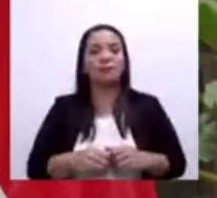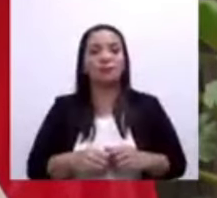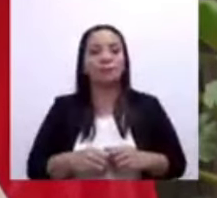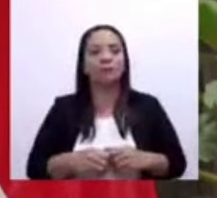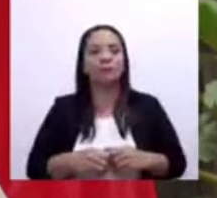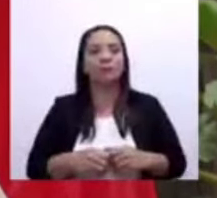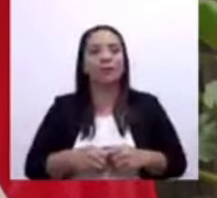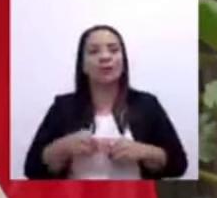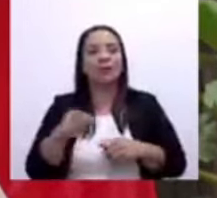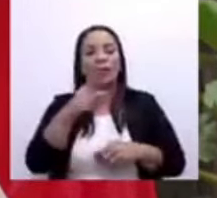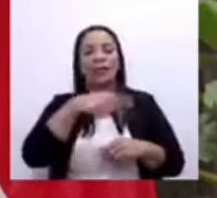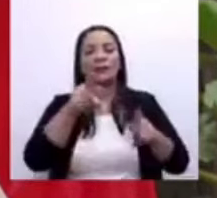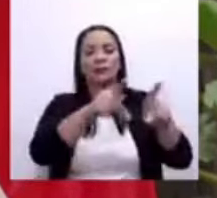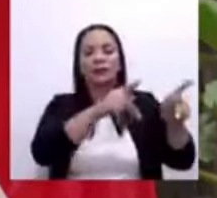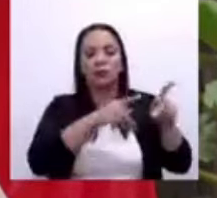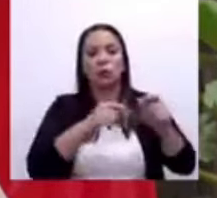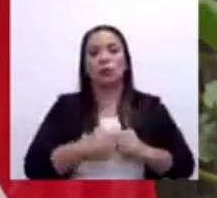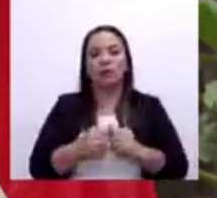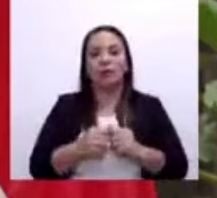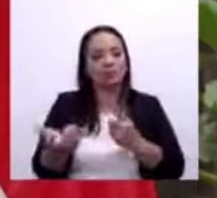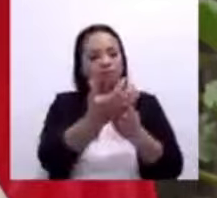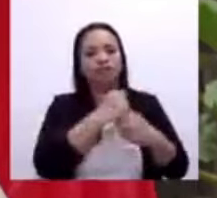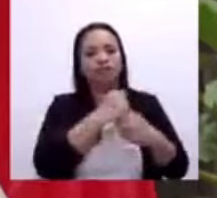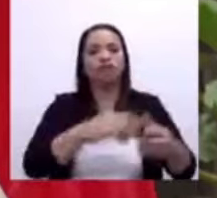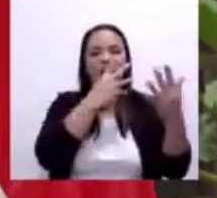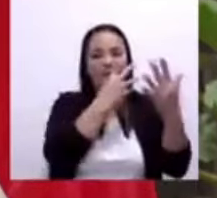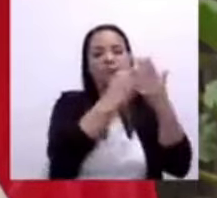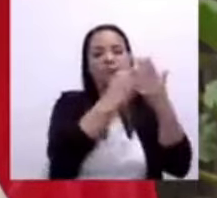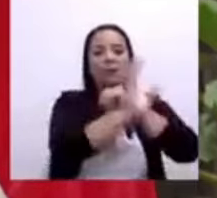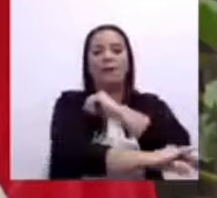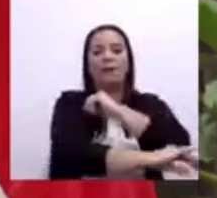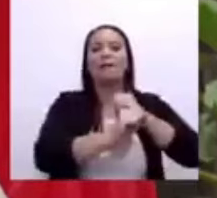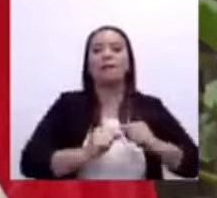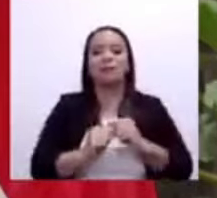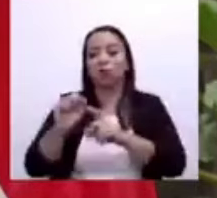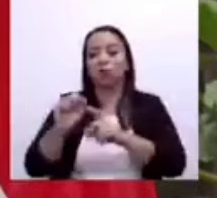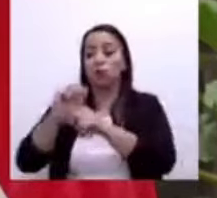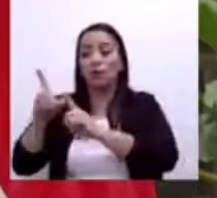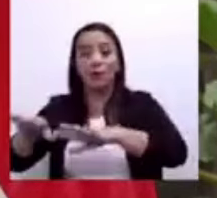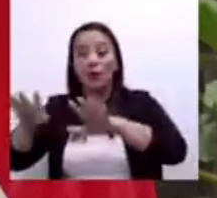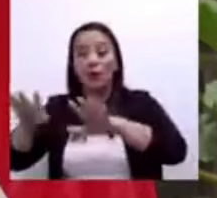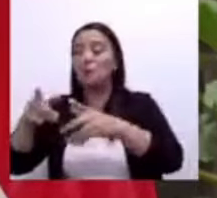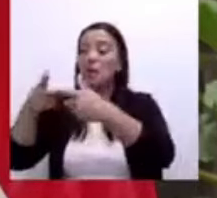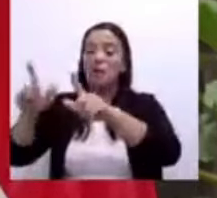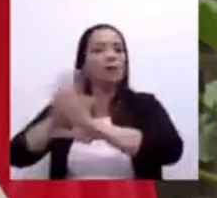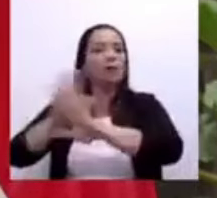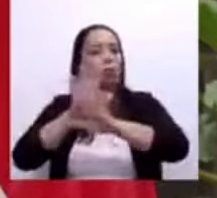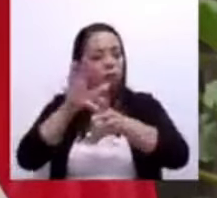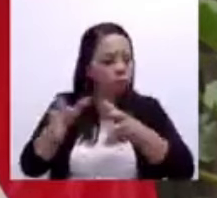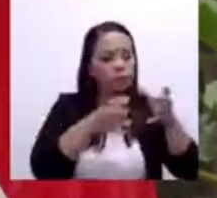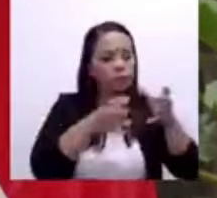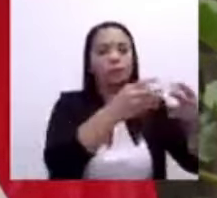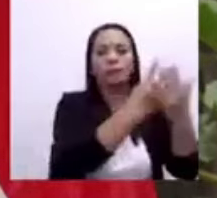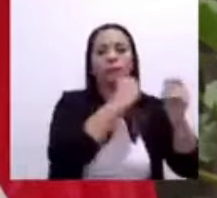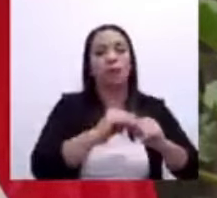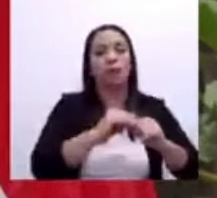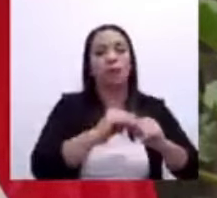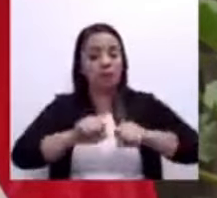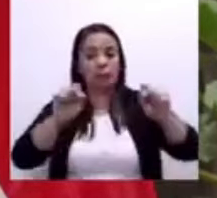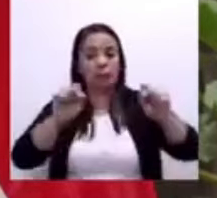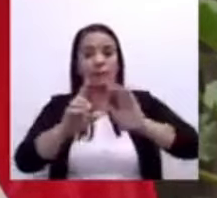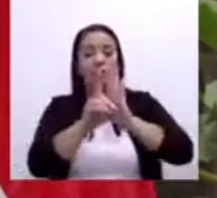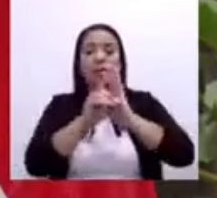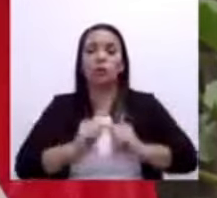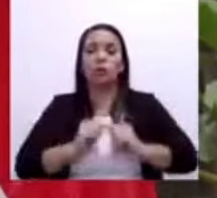a estas personas, castigarlas, retirarlas de la sociedad, bajo nuestro sistema de derecho. Pero